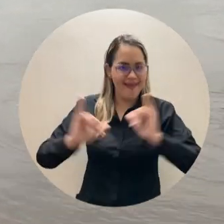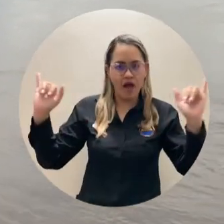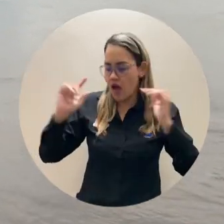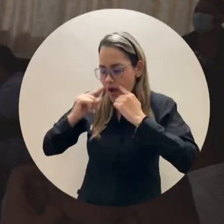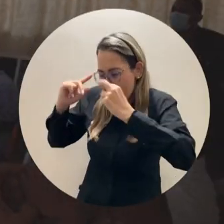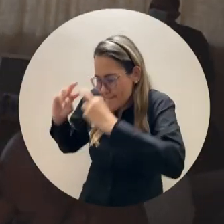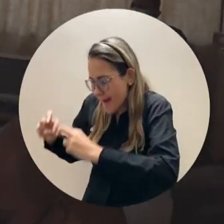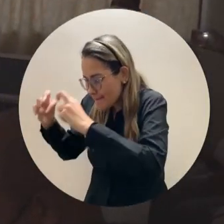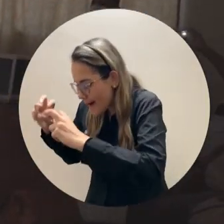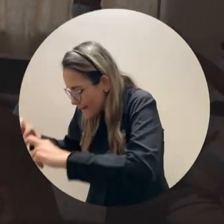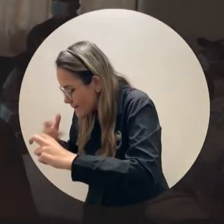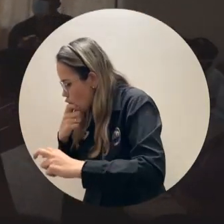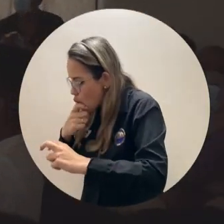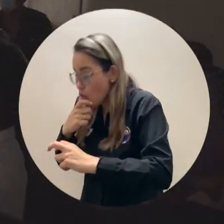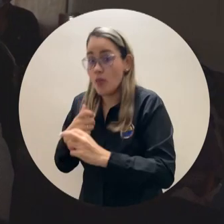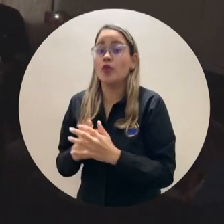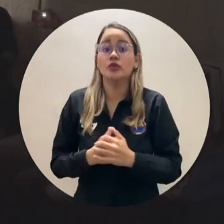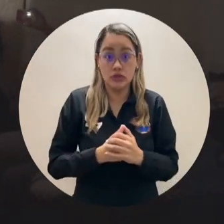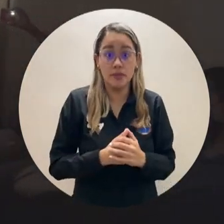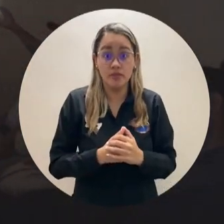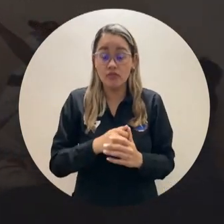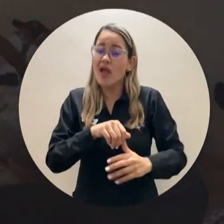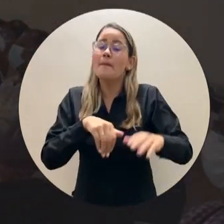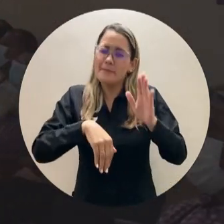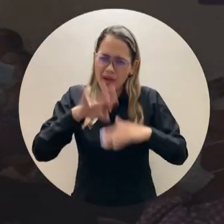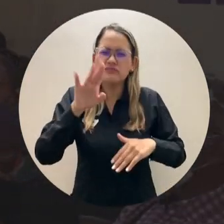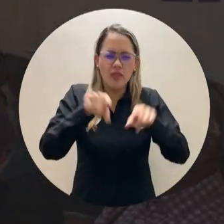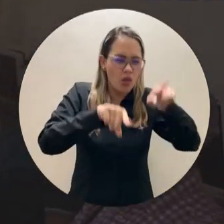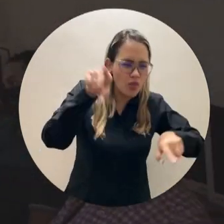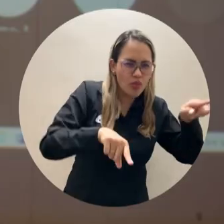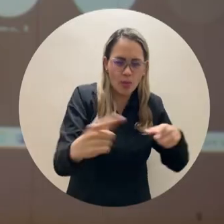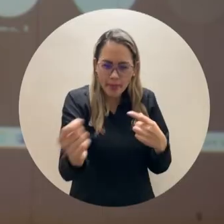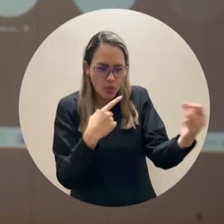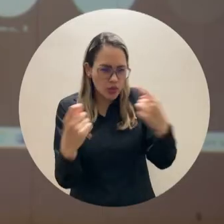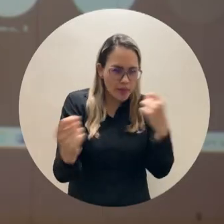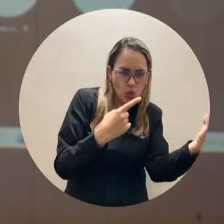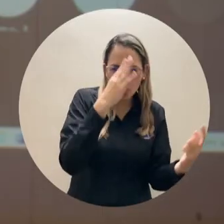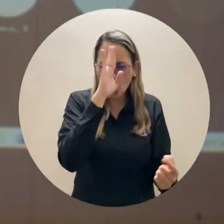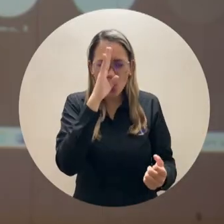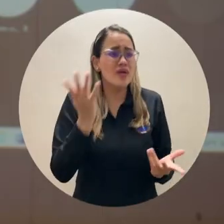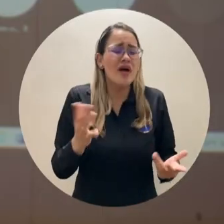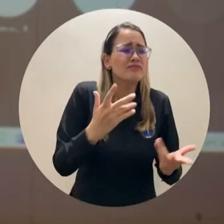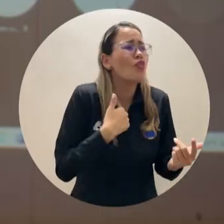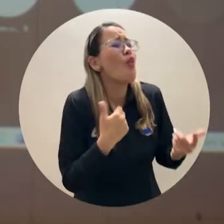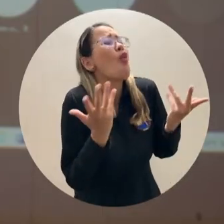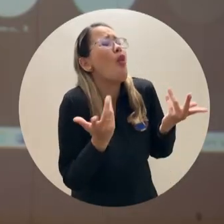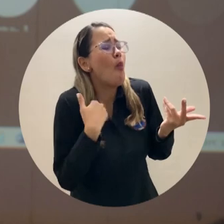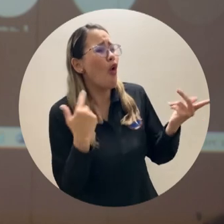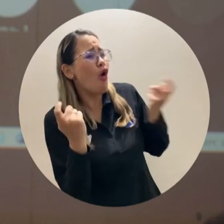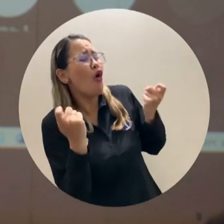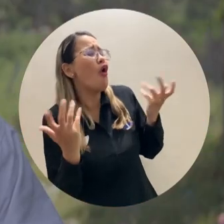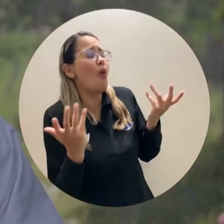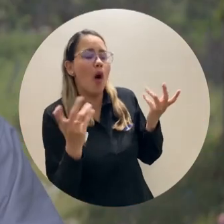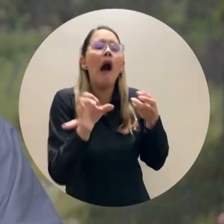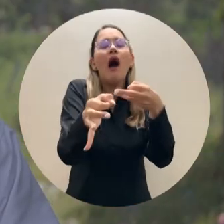los estudios finales. Fue una asociación hecha para ellos y pudimos aclarar las dudas que tenían en cuanto al tema de control de